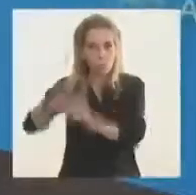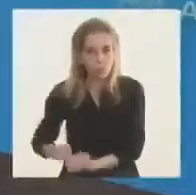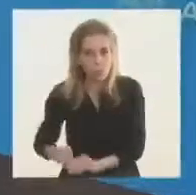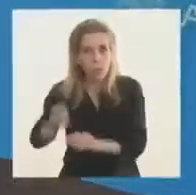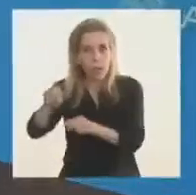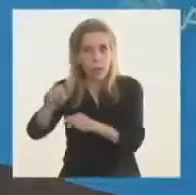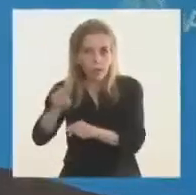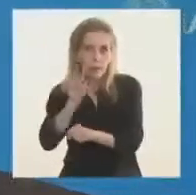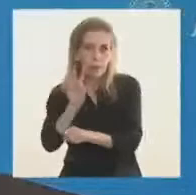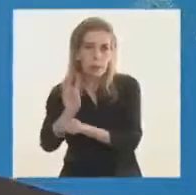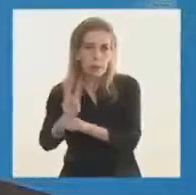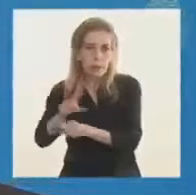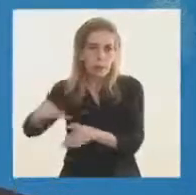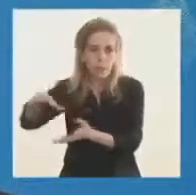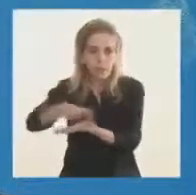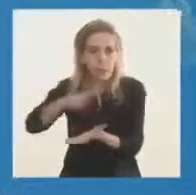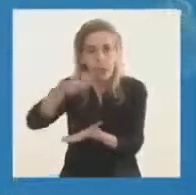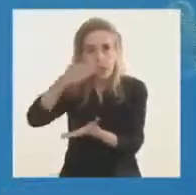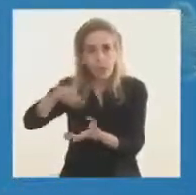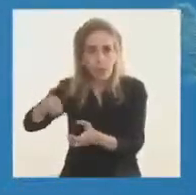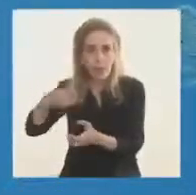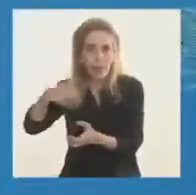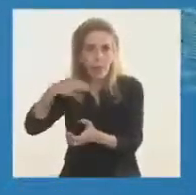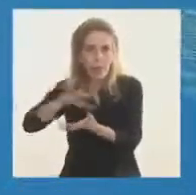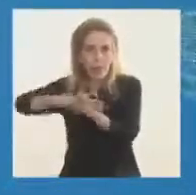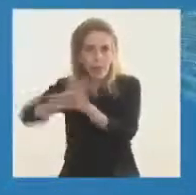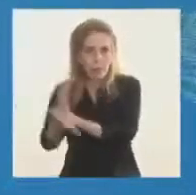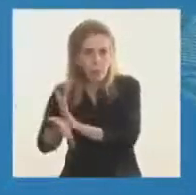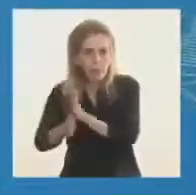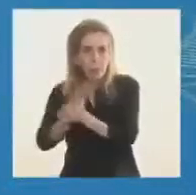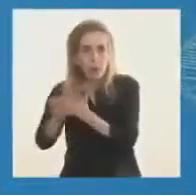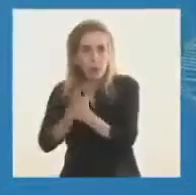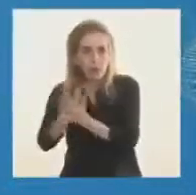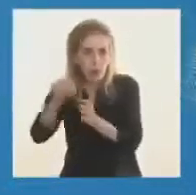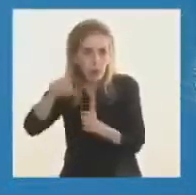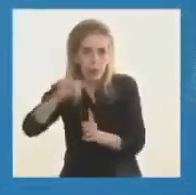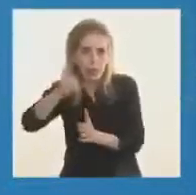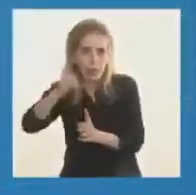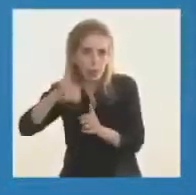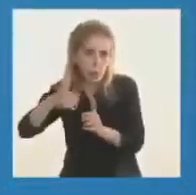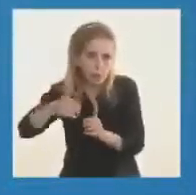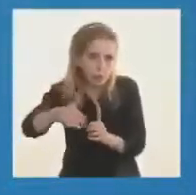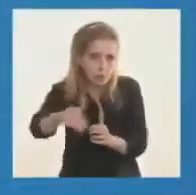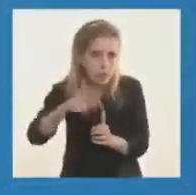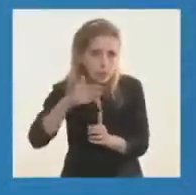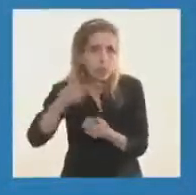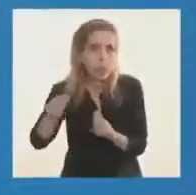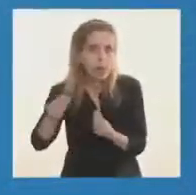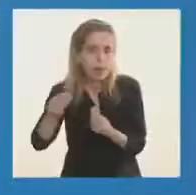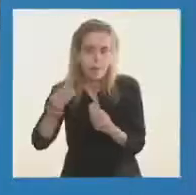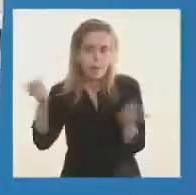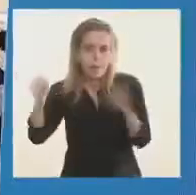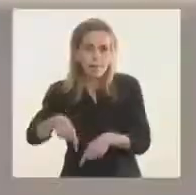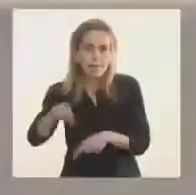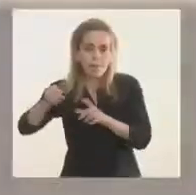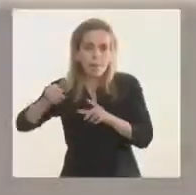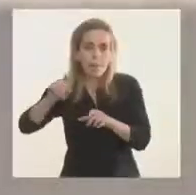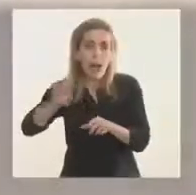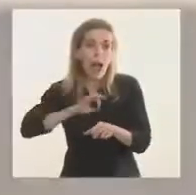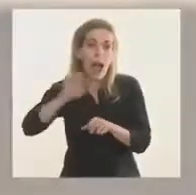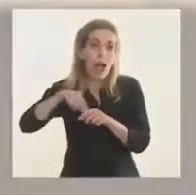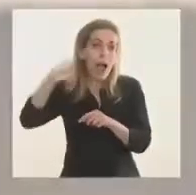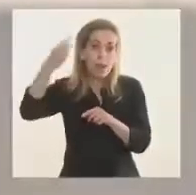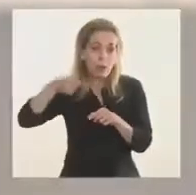tendremos que remover también de manera responsable de aquí en adelante para no volver a tener un 2020